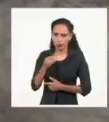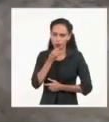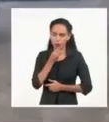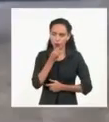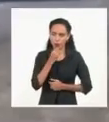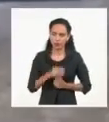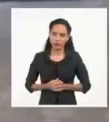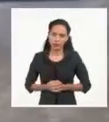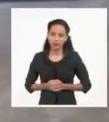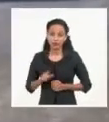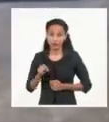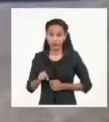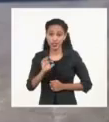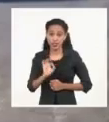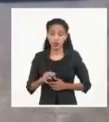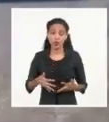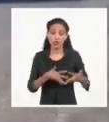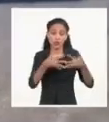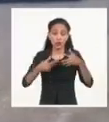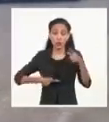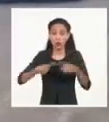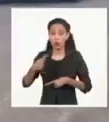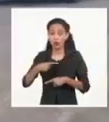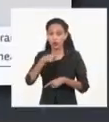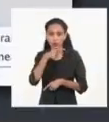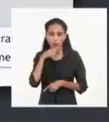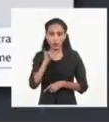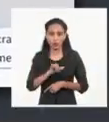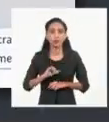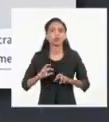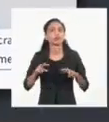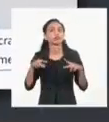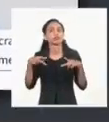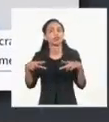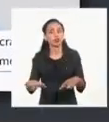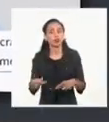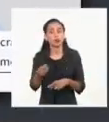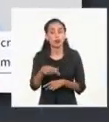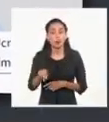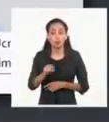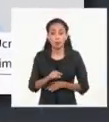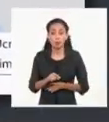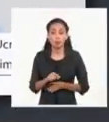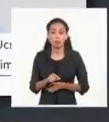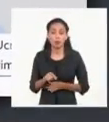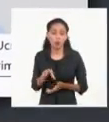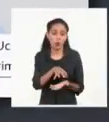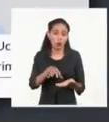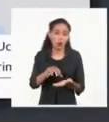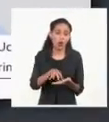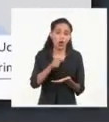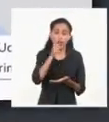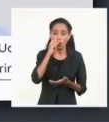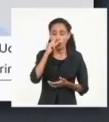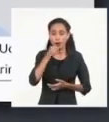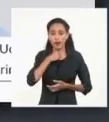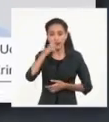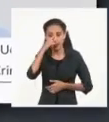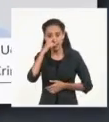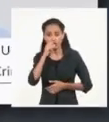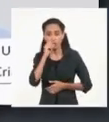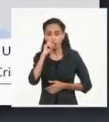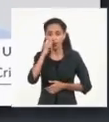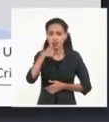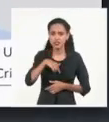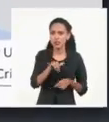Occidente contra Moscú escaló nuevamente tras la decisión de las repúblicas populares de Donetsk y Lugansk, así como las regiones ucranianas